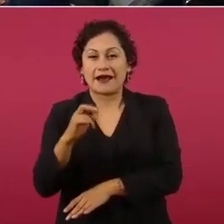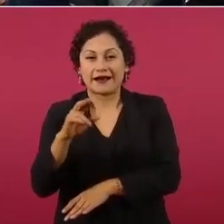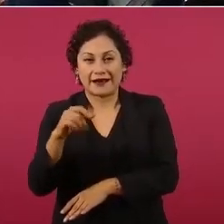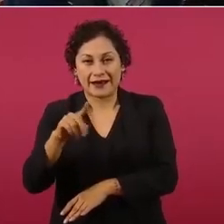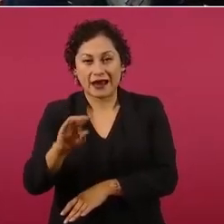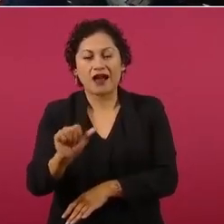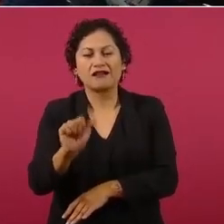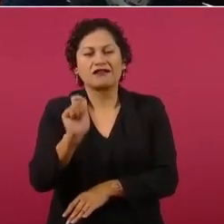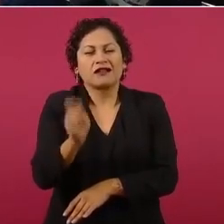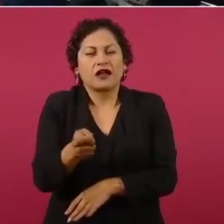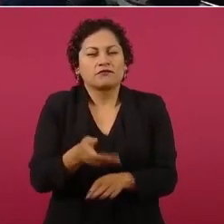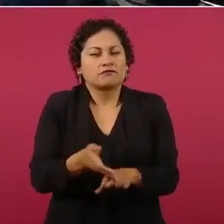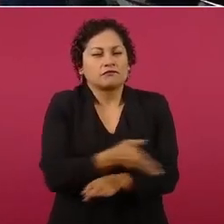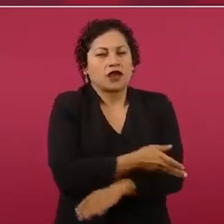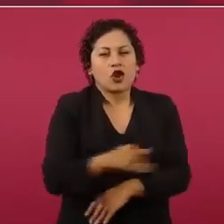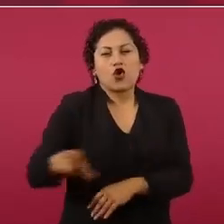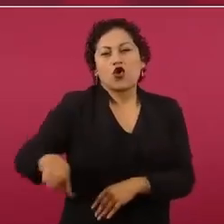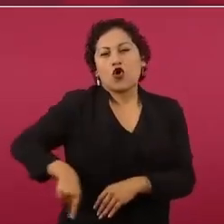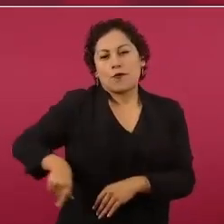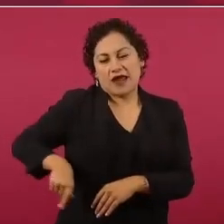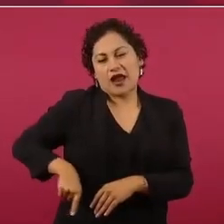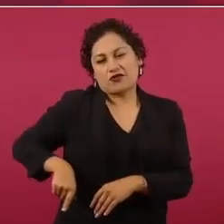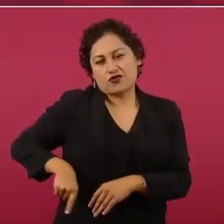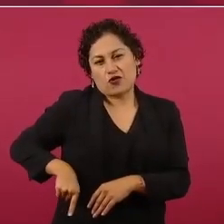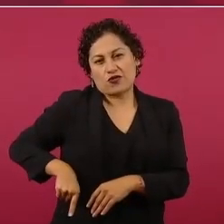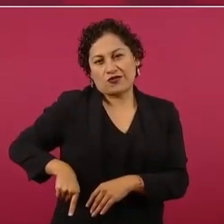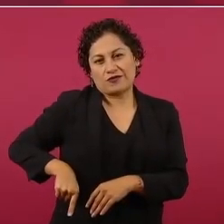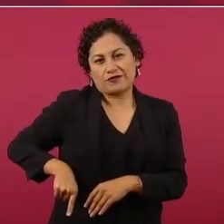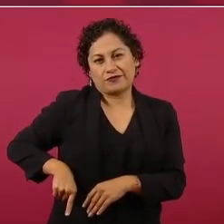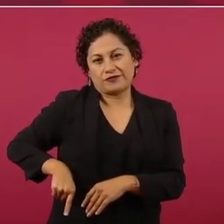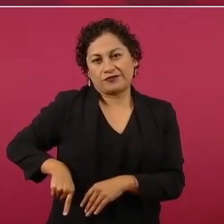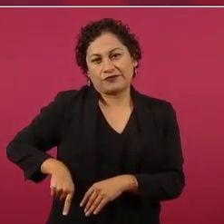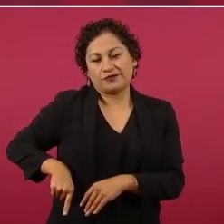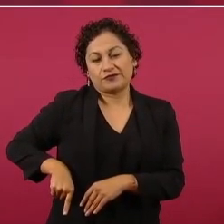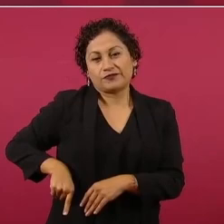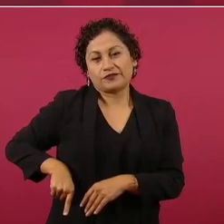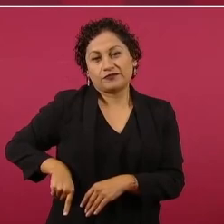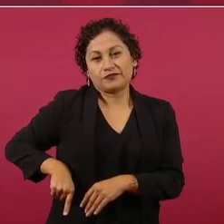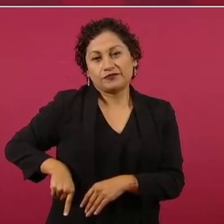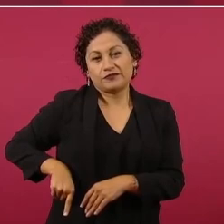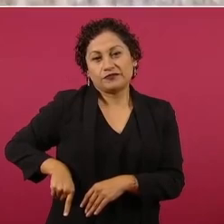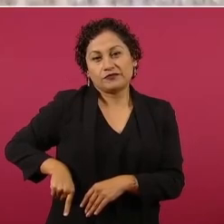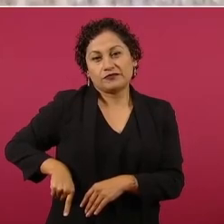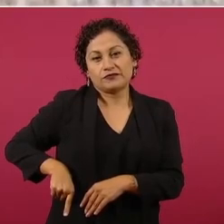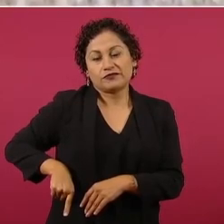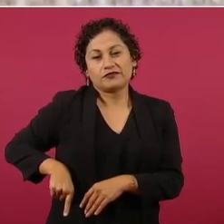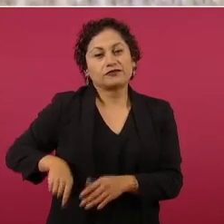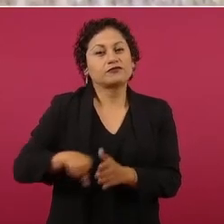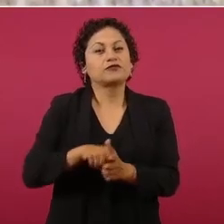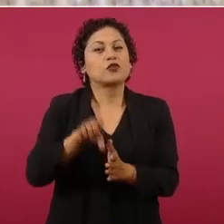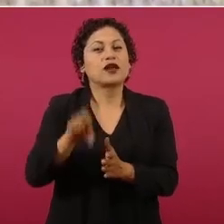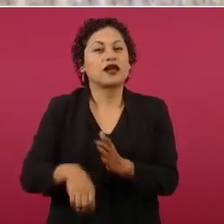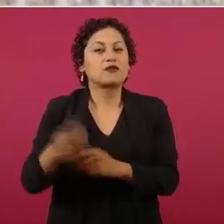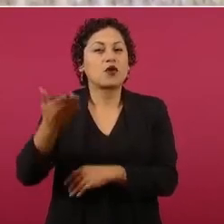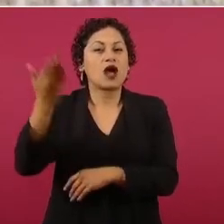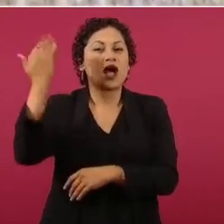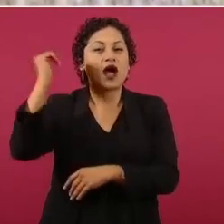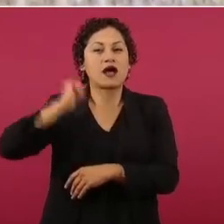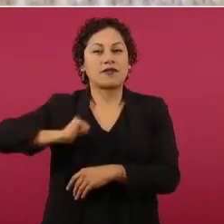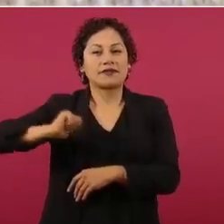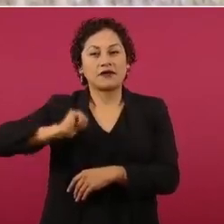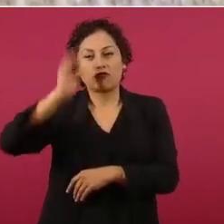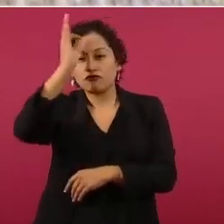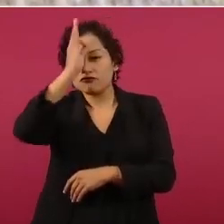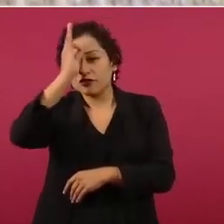gobierno que definía Aristóteles como el gobierno de